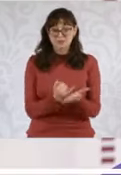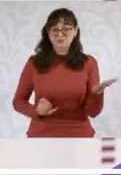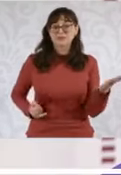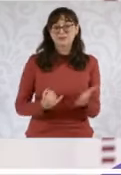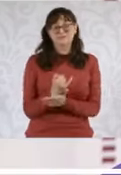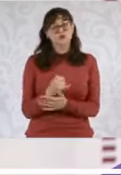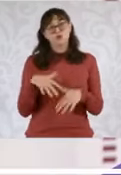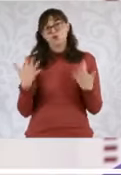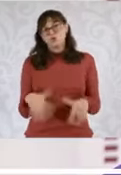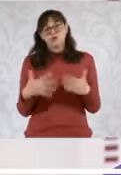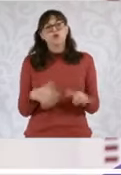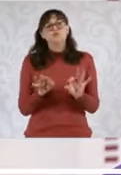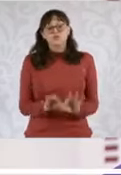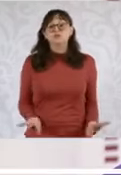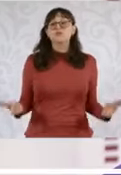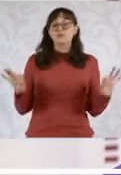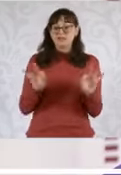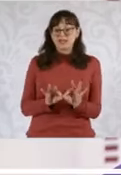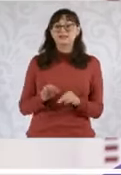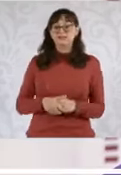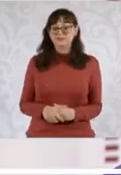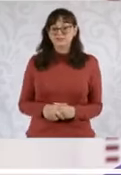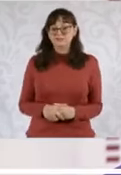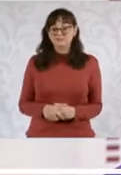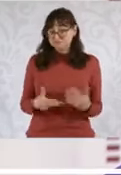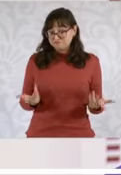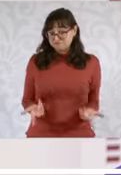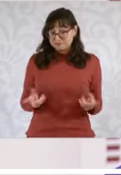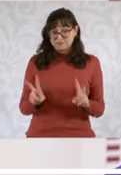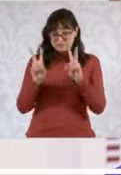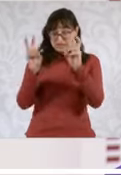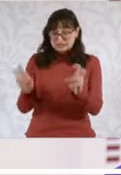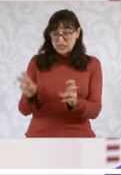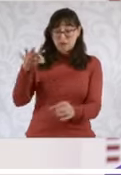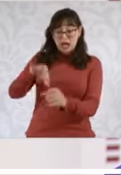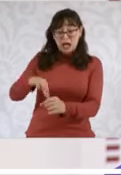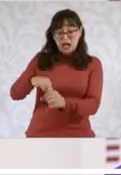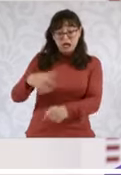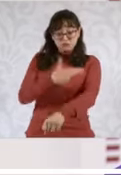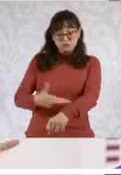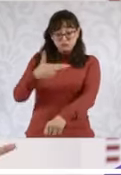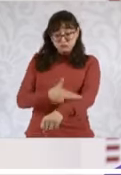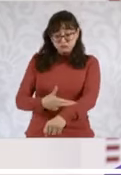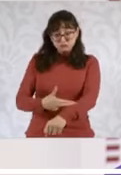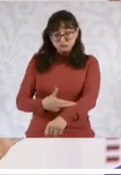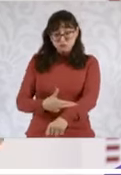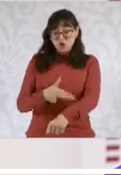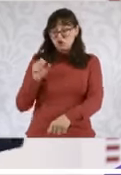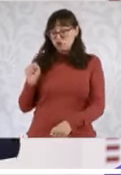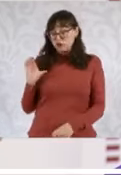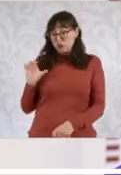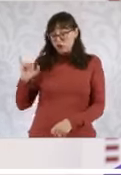importante. Recuerden que en el caso de procedimientos electorales, la Suprema Corte de Justicia de la